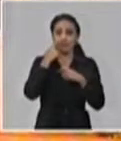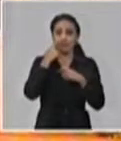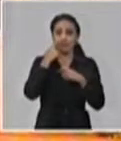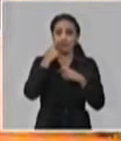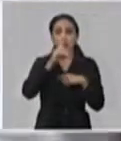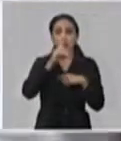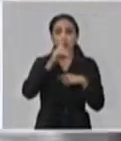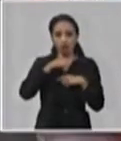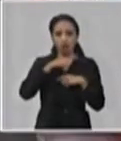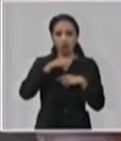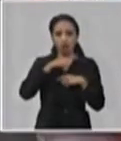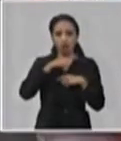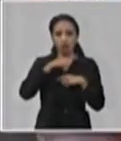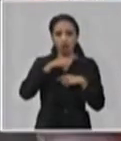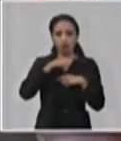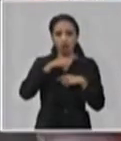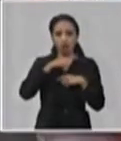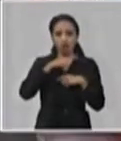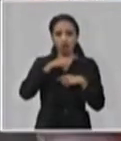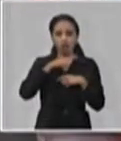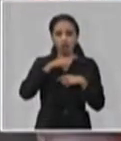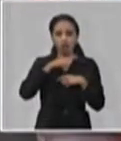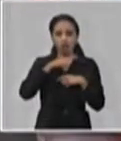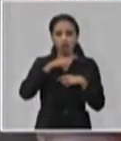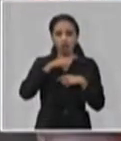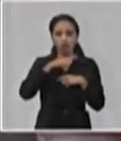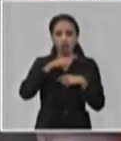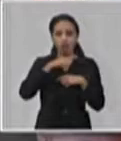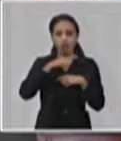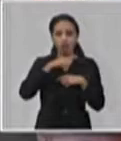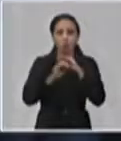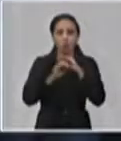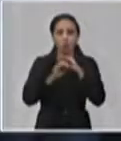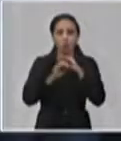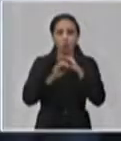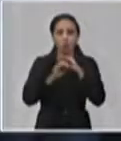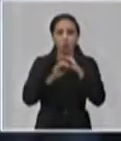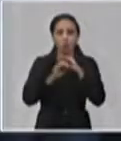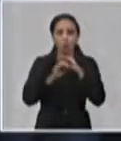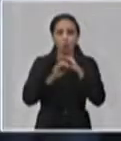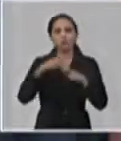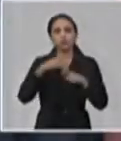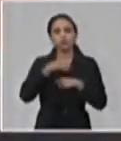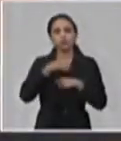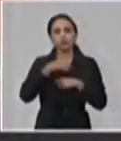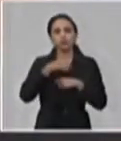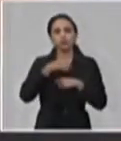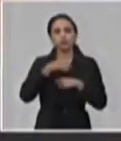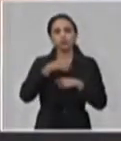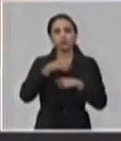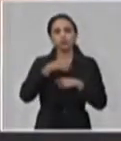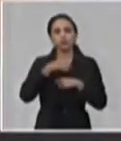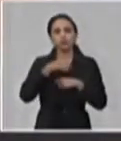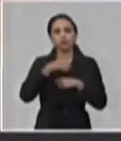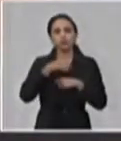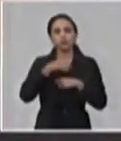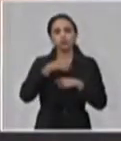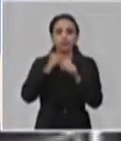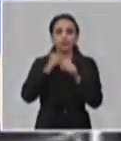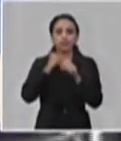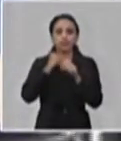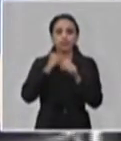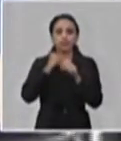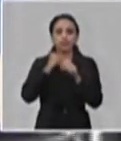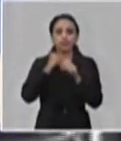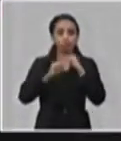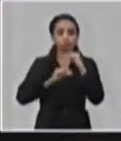nos permitió prácticamente revisar todas las capacidades básicas que hay que tener en frontera, y ir trabajando en el tiempo sobre